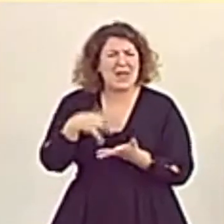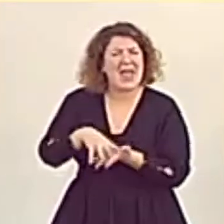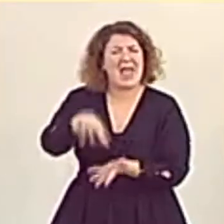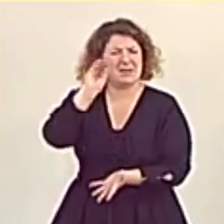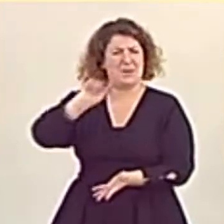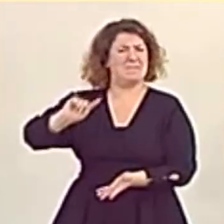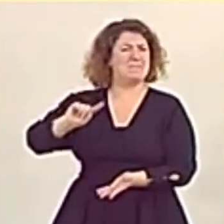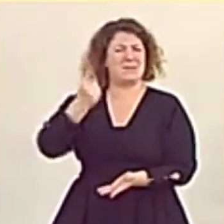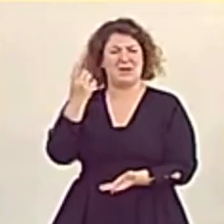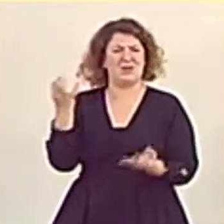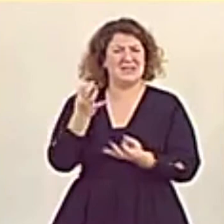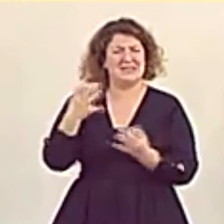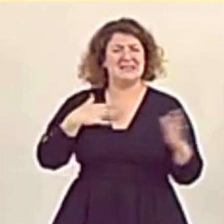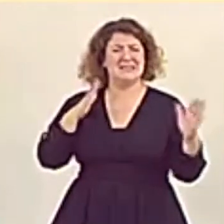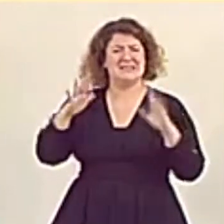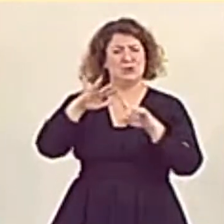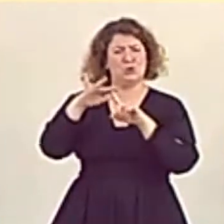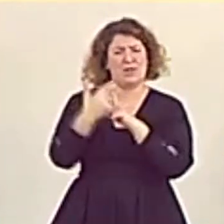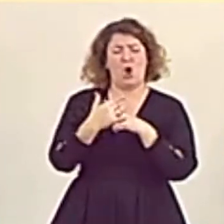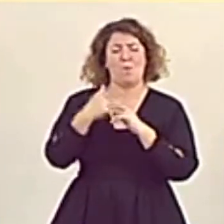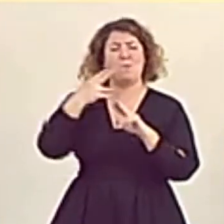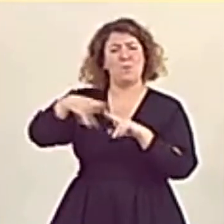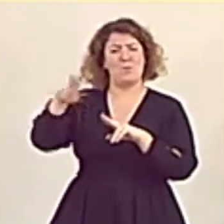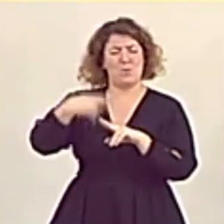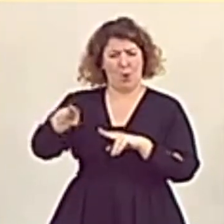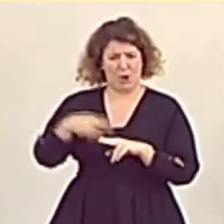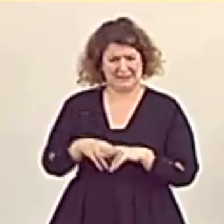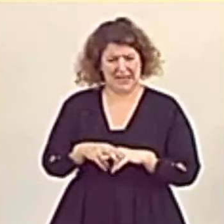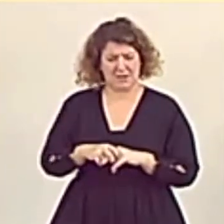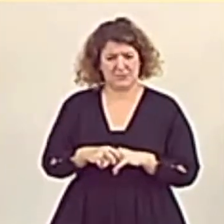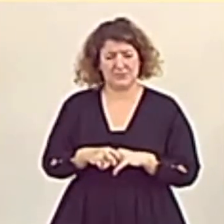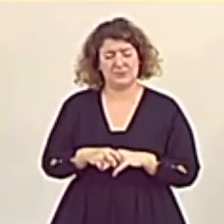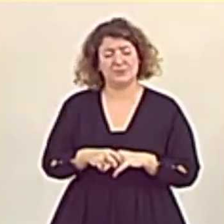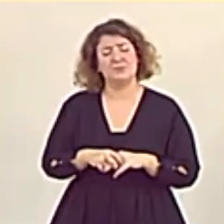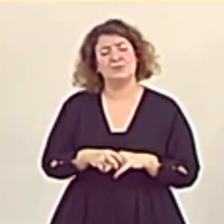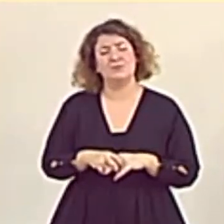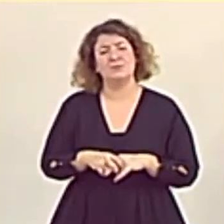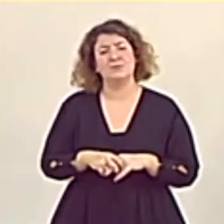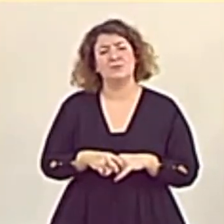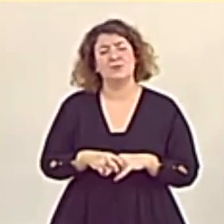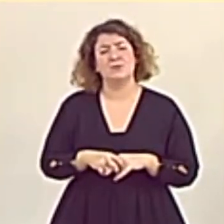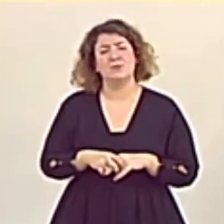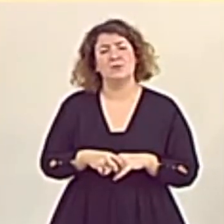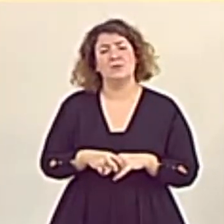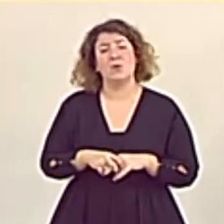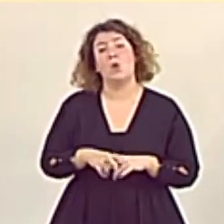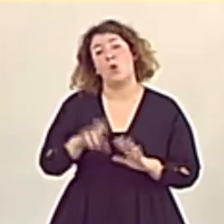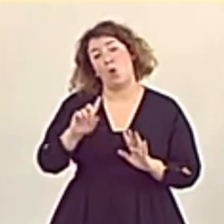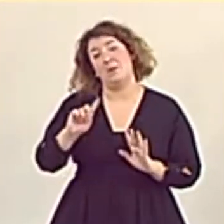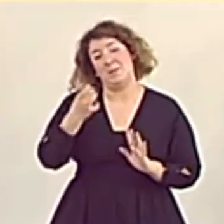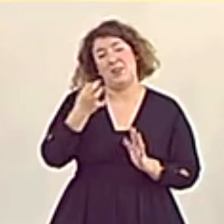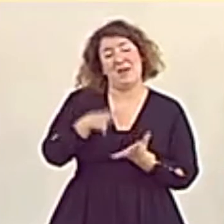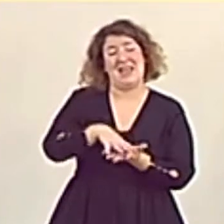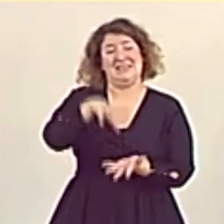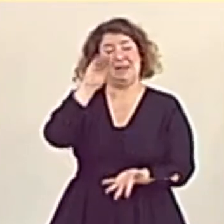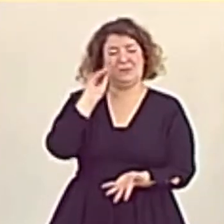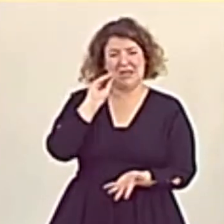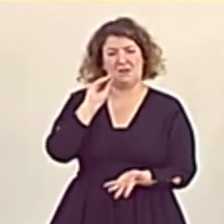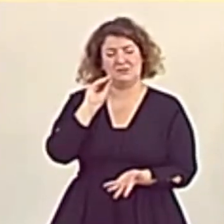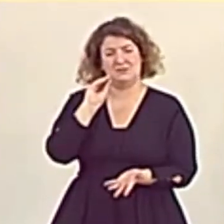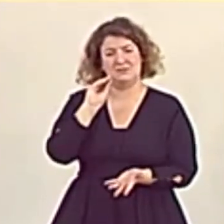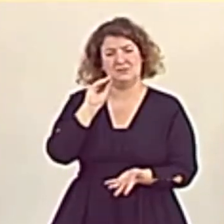primero la actual coyuntura política o lo que viene a ser lo mismo sin interpretar primero el